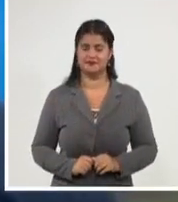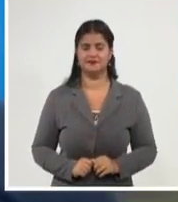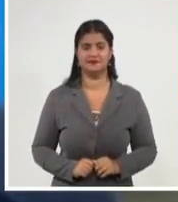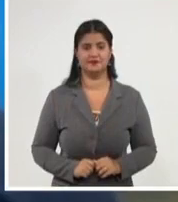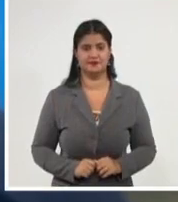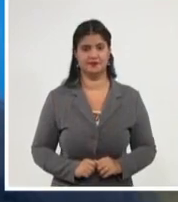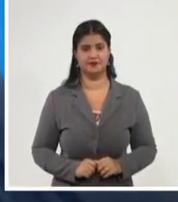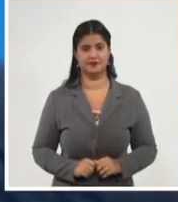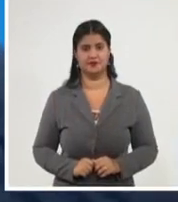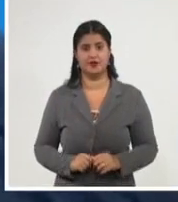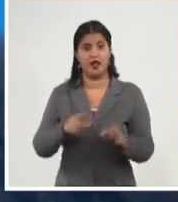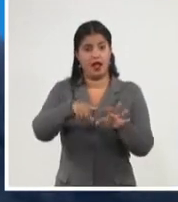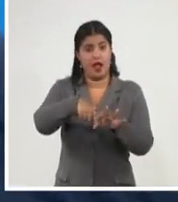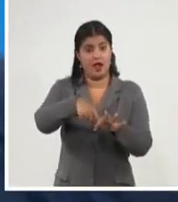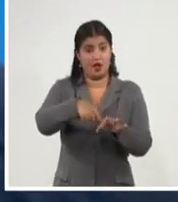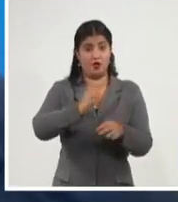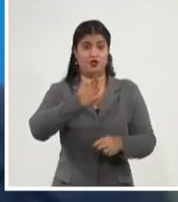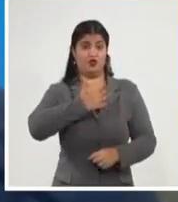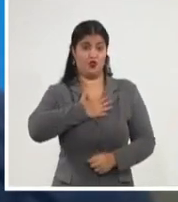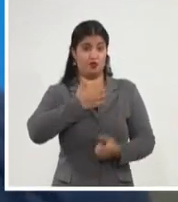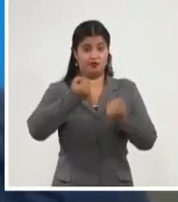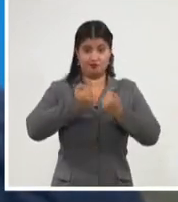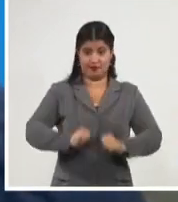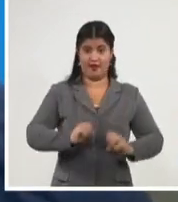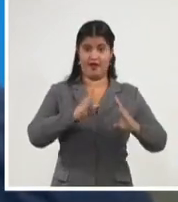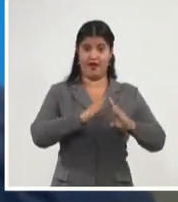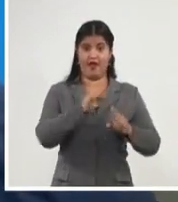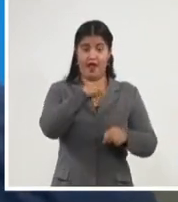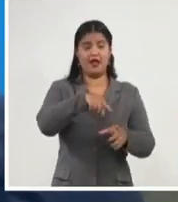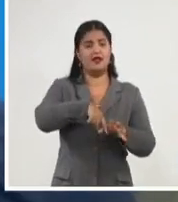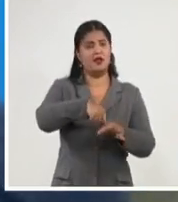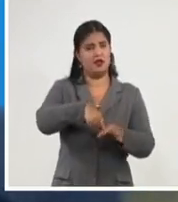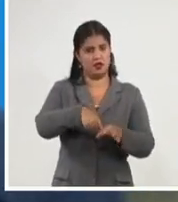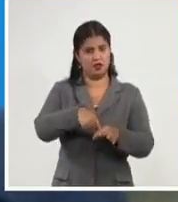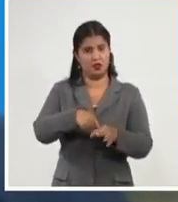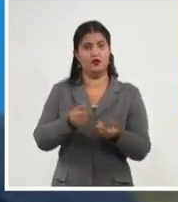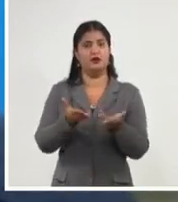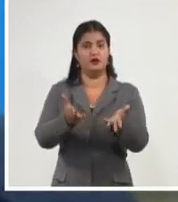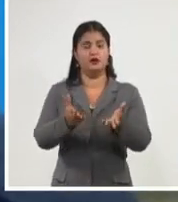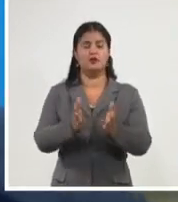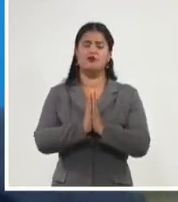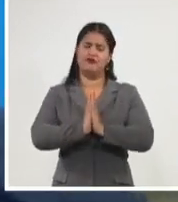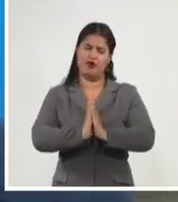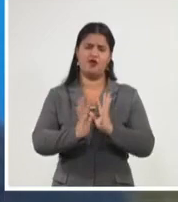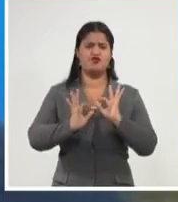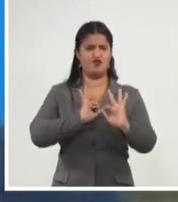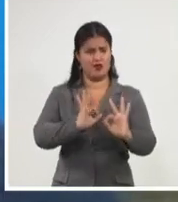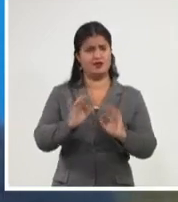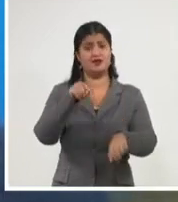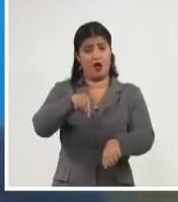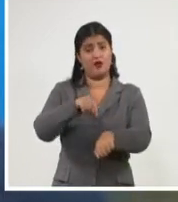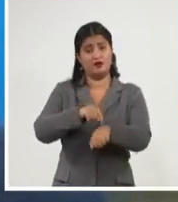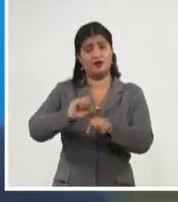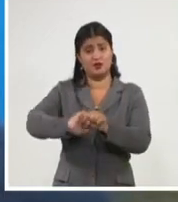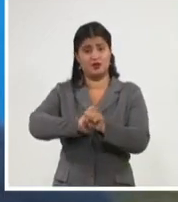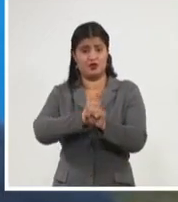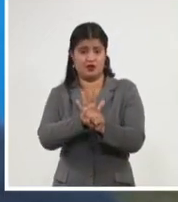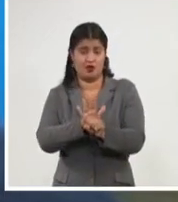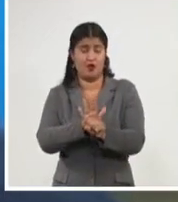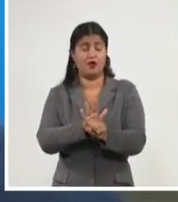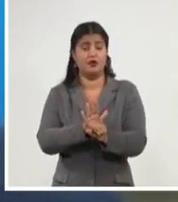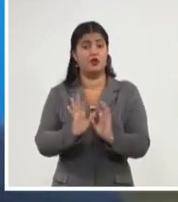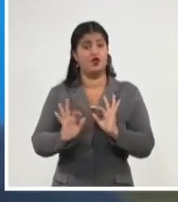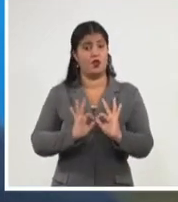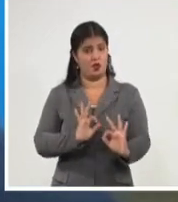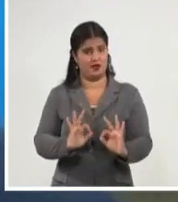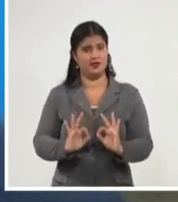pueblo de la Isla de la Juventud, darle un saludo, decirle que se cuiden mucho con la pandemia, que ese es nuestro enemigo en el día de hoy. Y nada,